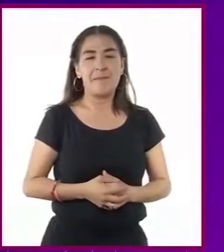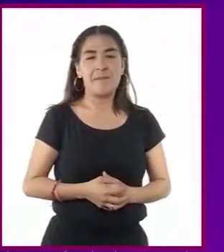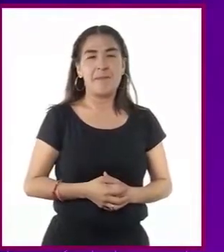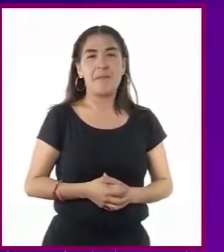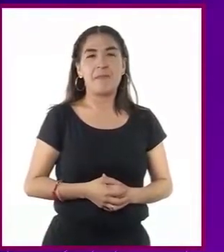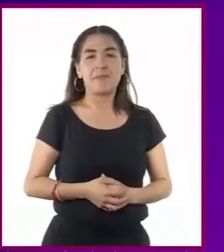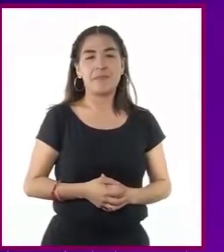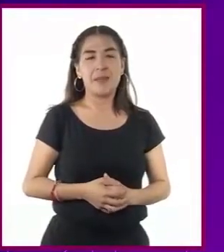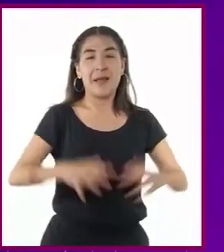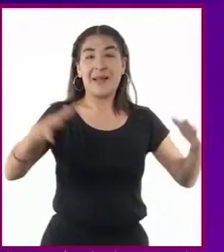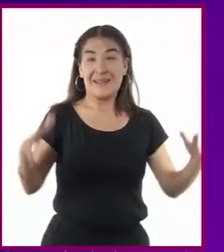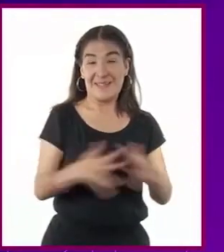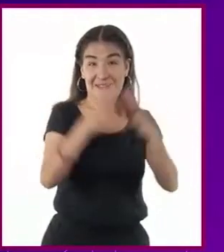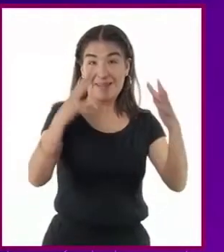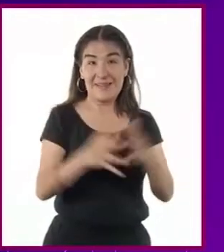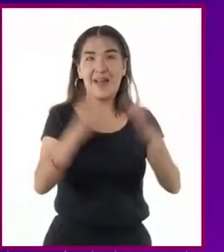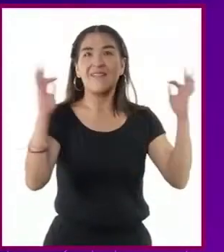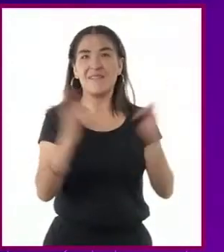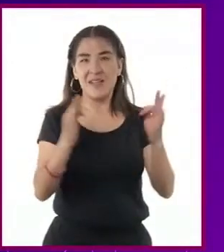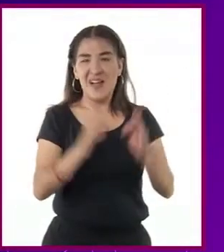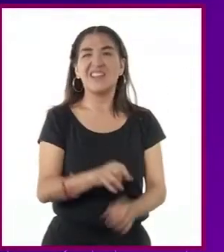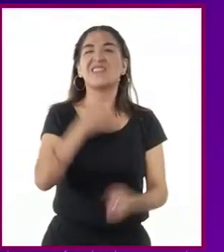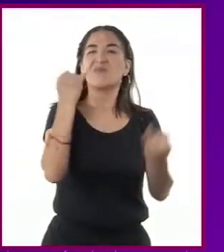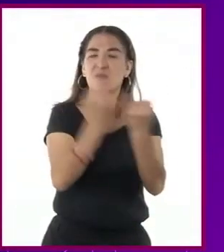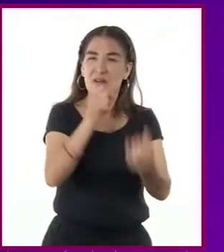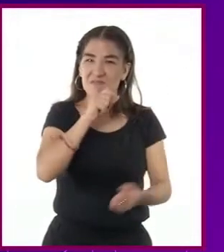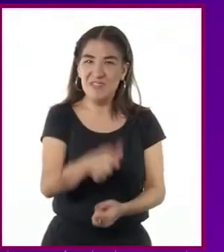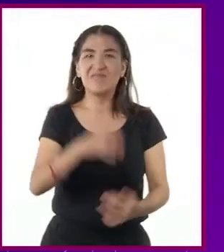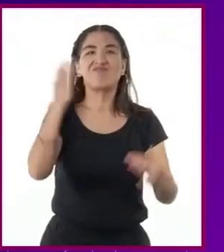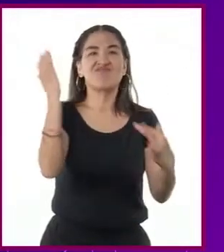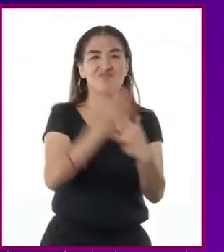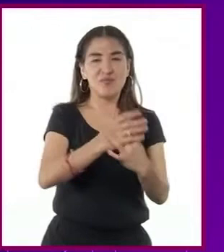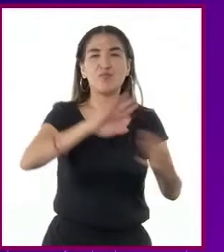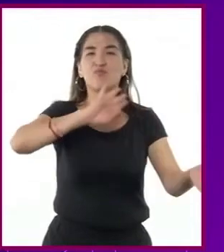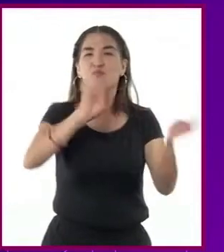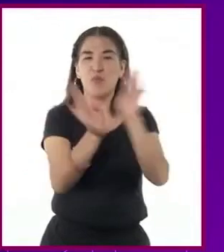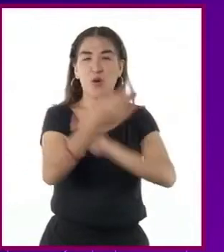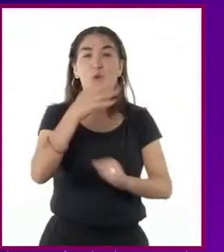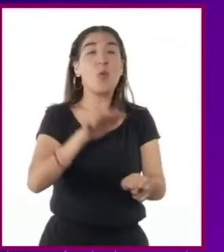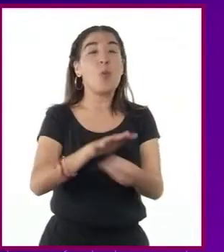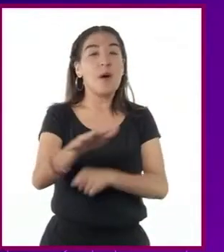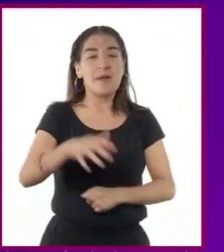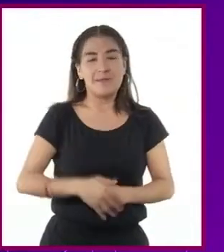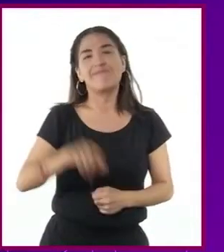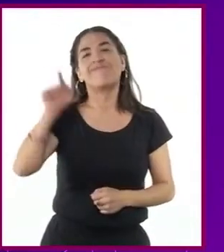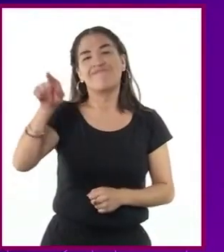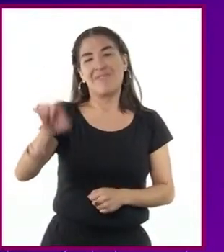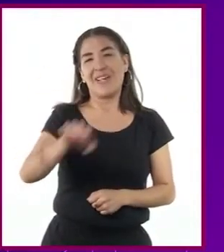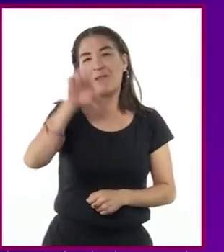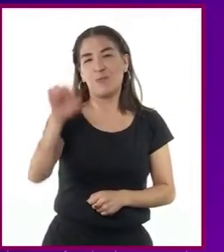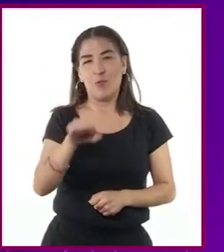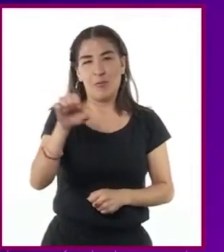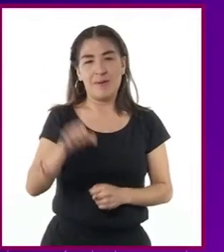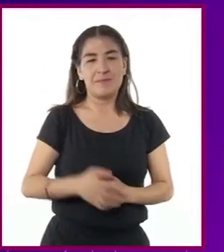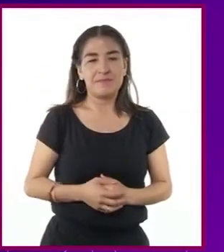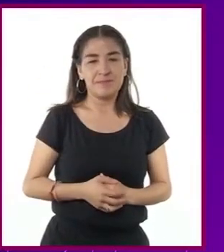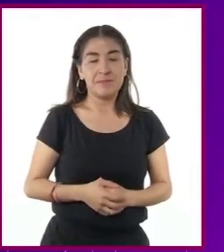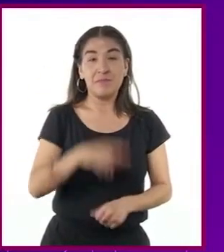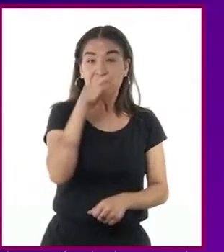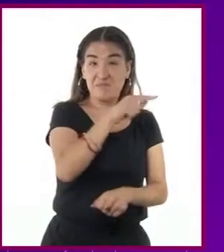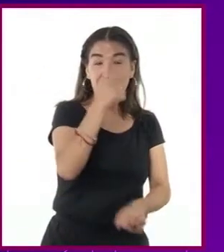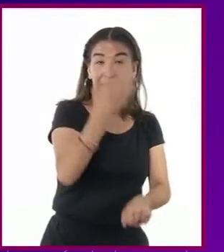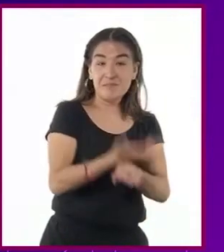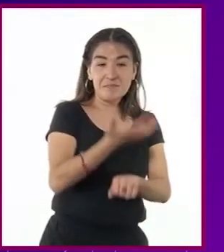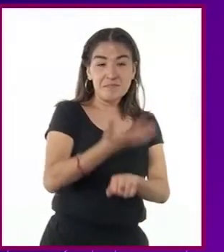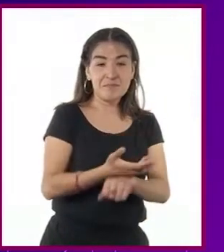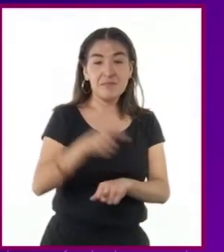La Guerra Fría también dividió otras partes del mundo, en particular a Europa. Estados Unidos